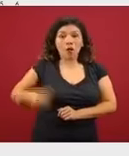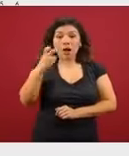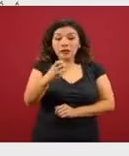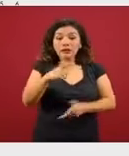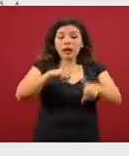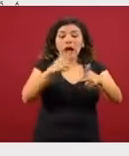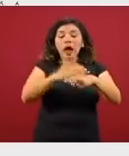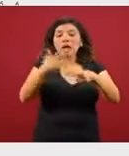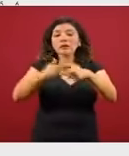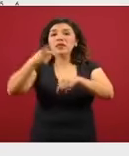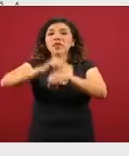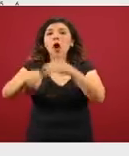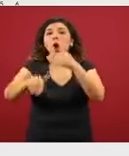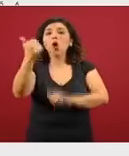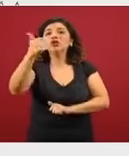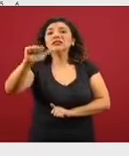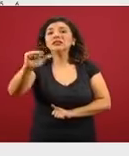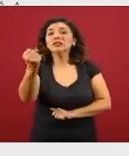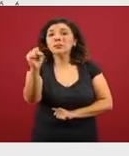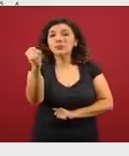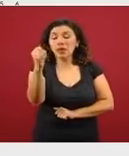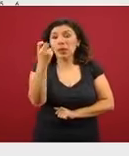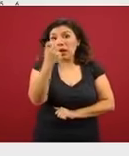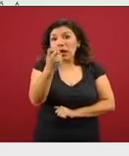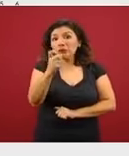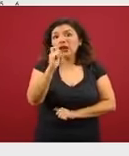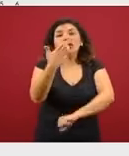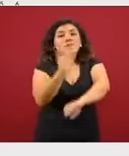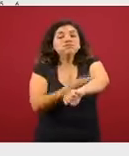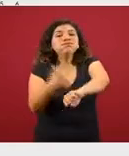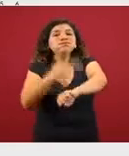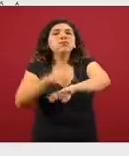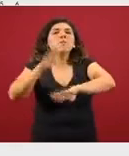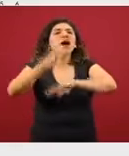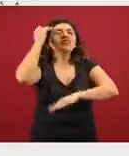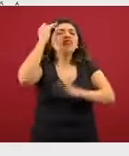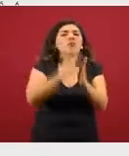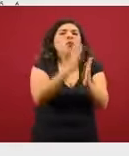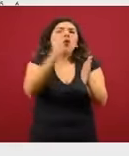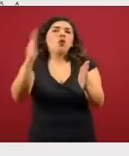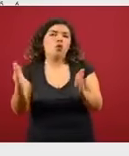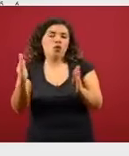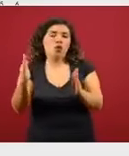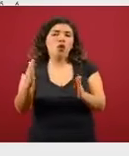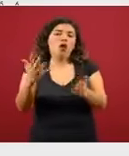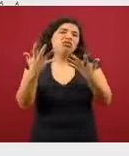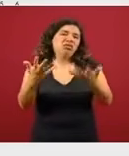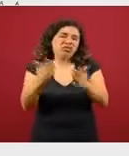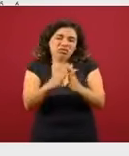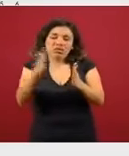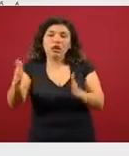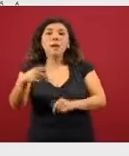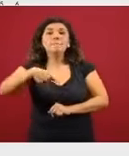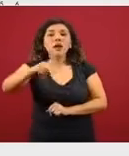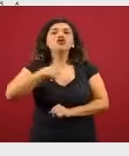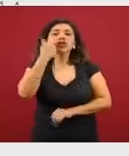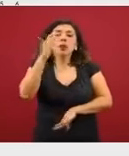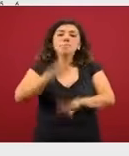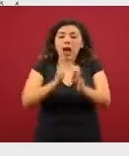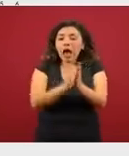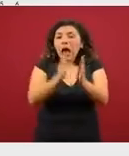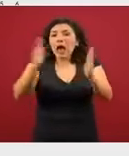día 11 de septiembre. Aquí ya va a ser un proceso extraordinario, pero quisimos ampliar